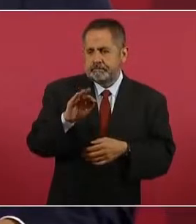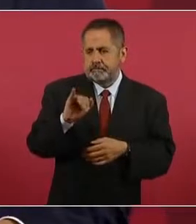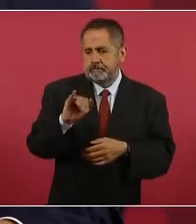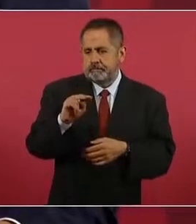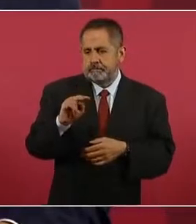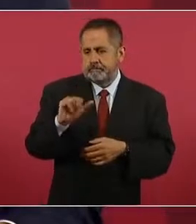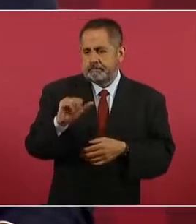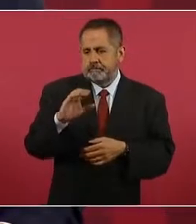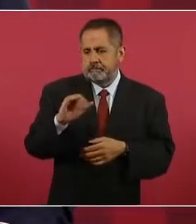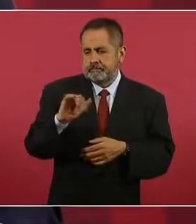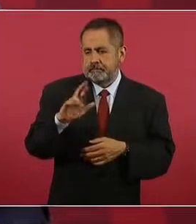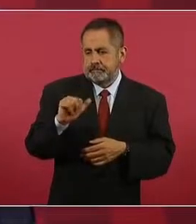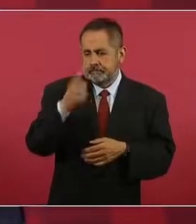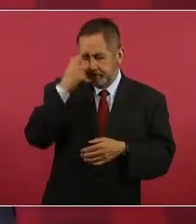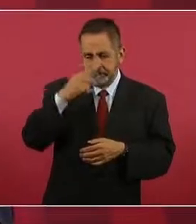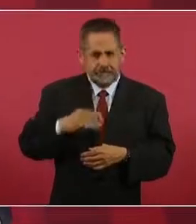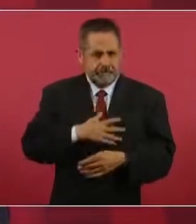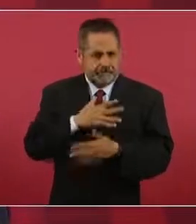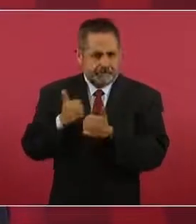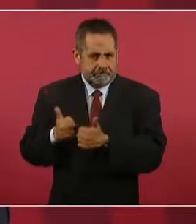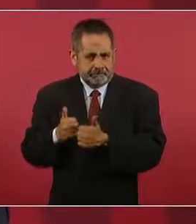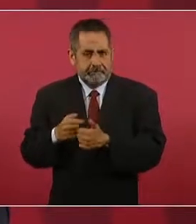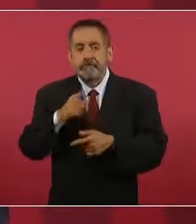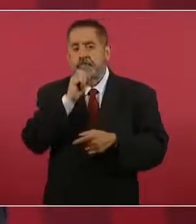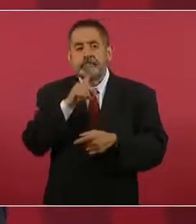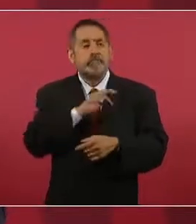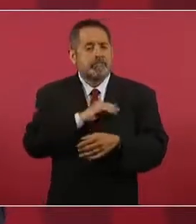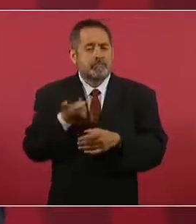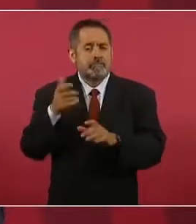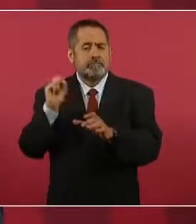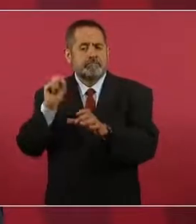va a recibir ahorros